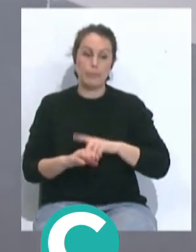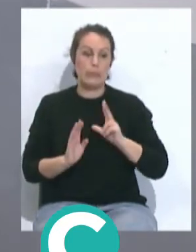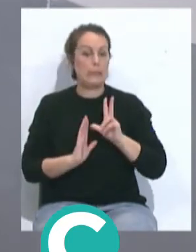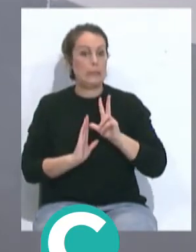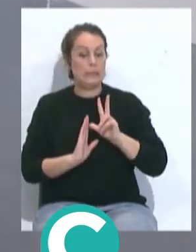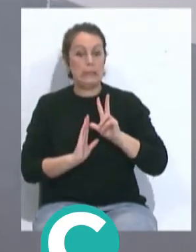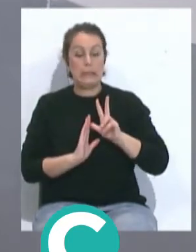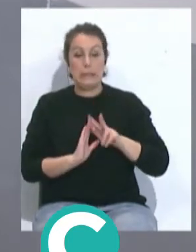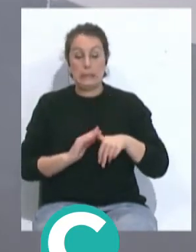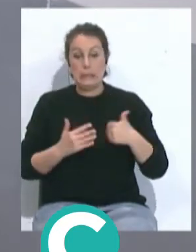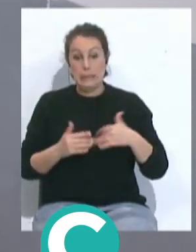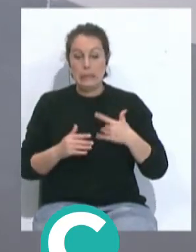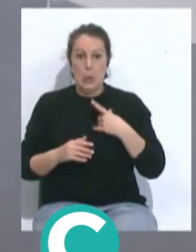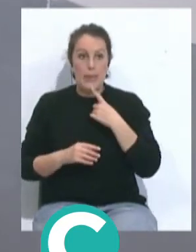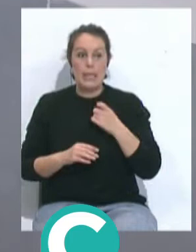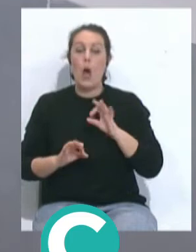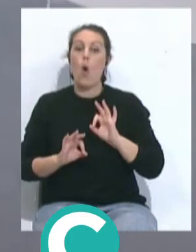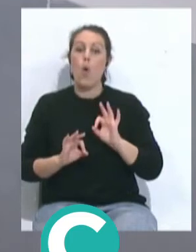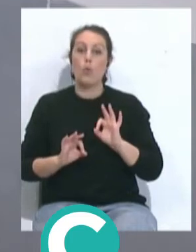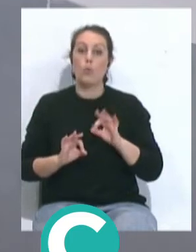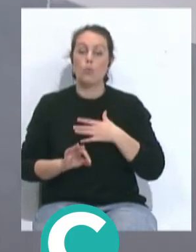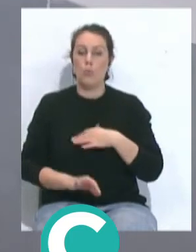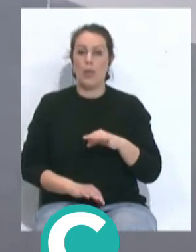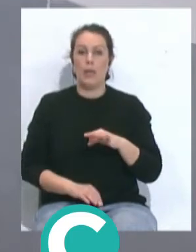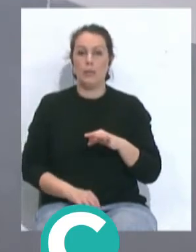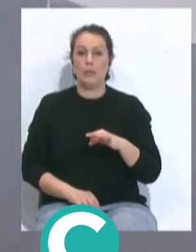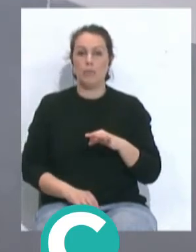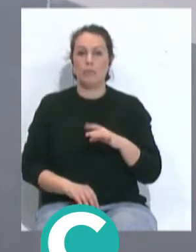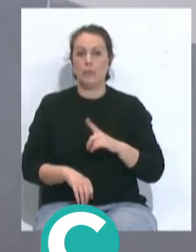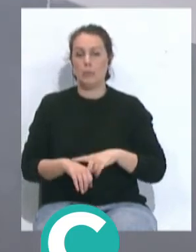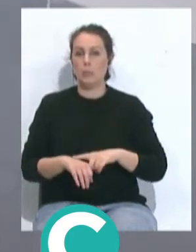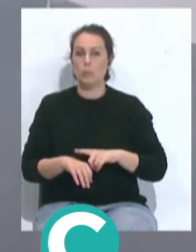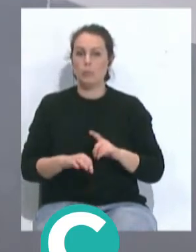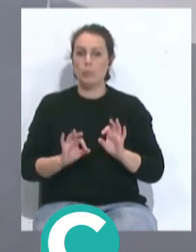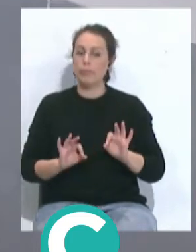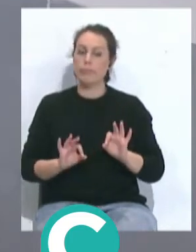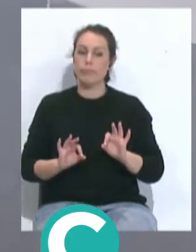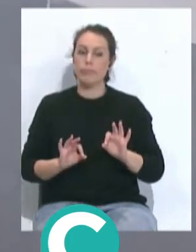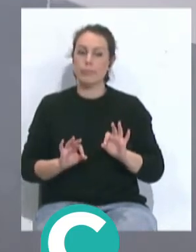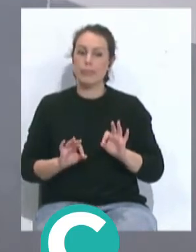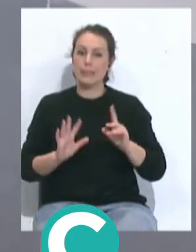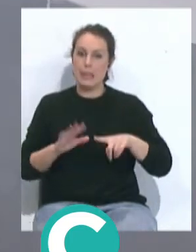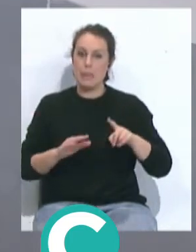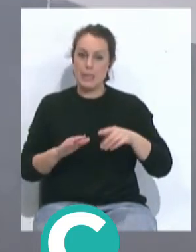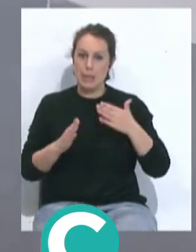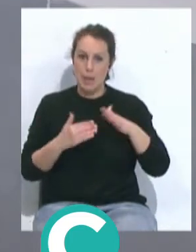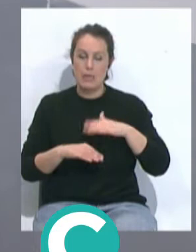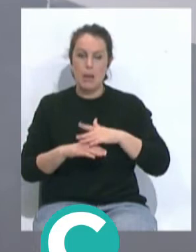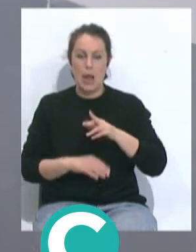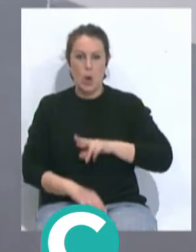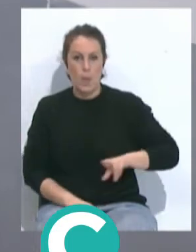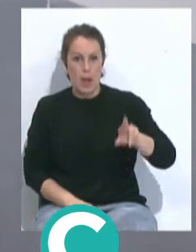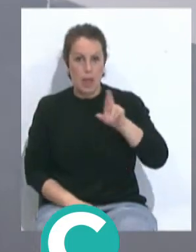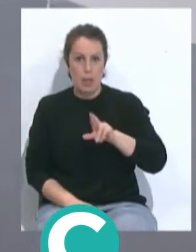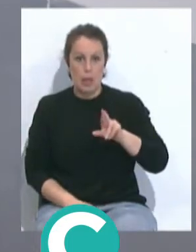debido o posiblemente haya sido ese tiempo de más de 6 meses de recuperación